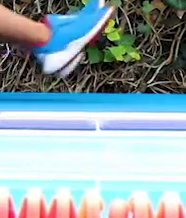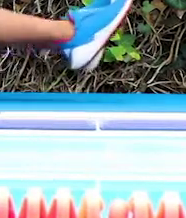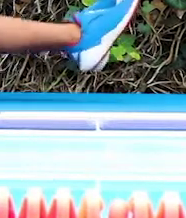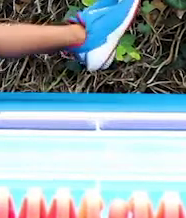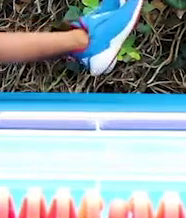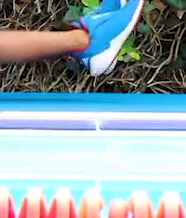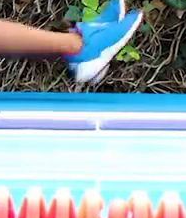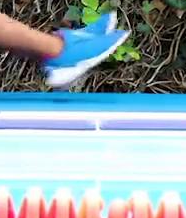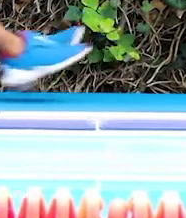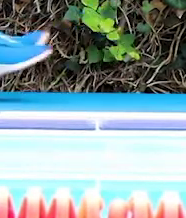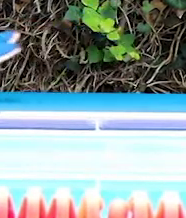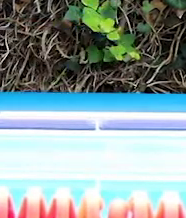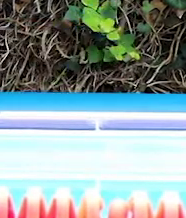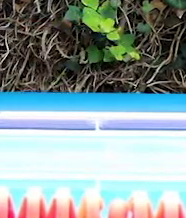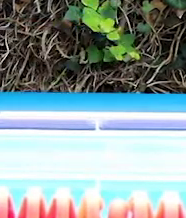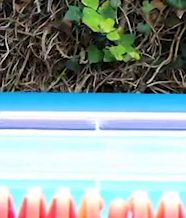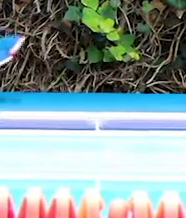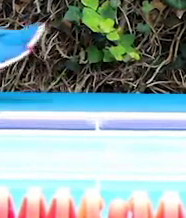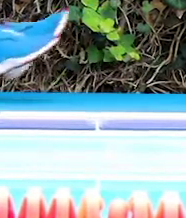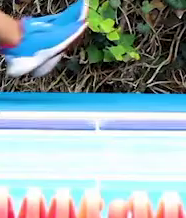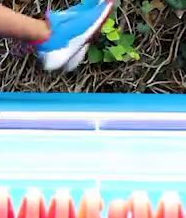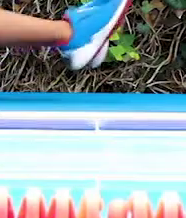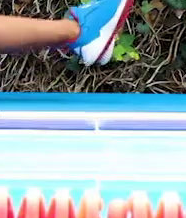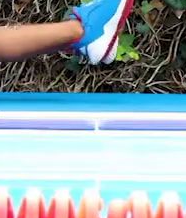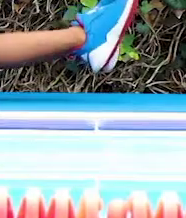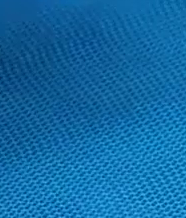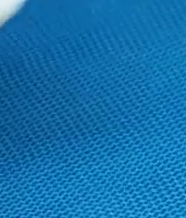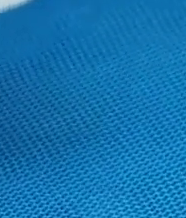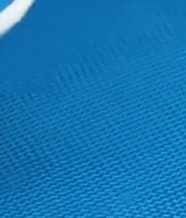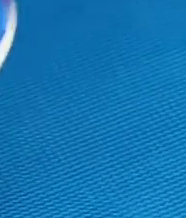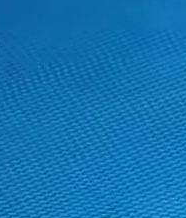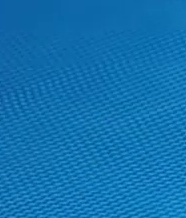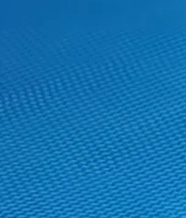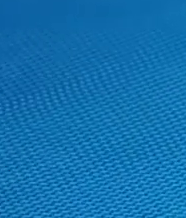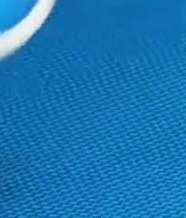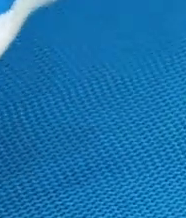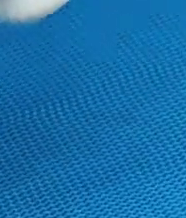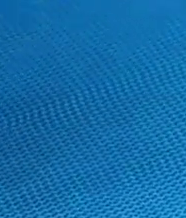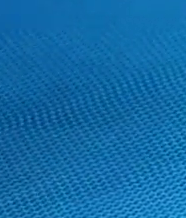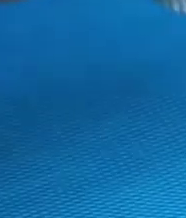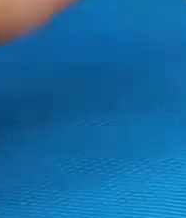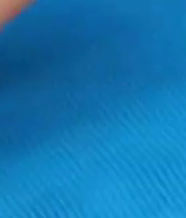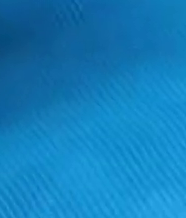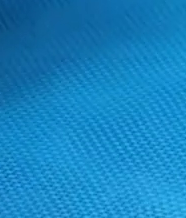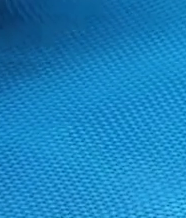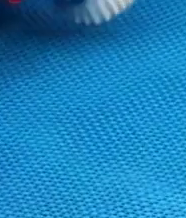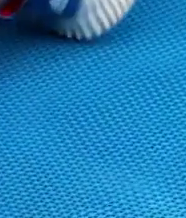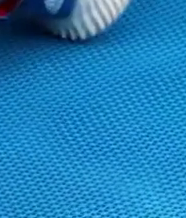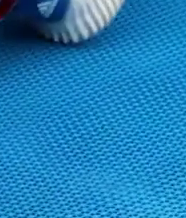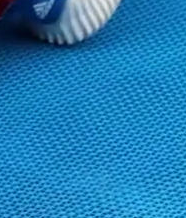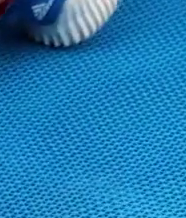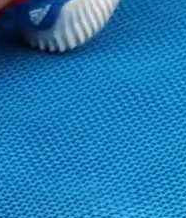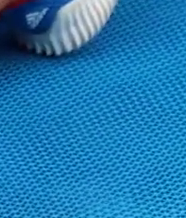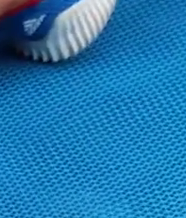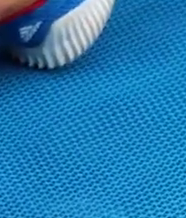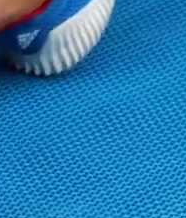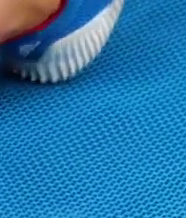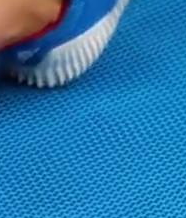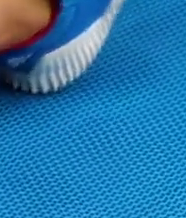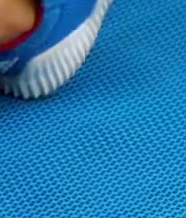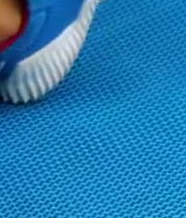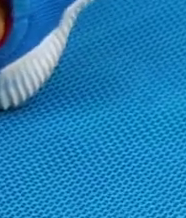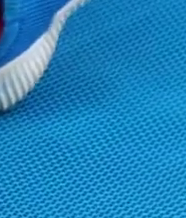Dos. Flexiona. Estira bien sin que peguen los talones en el suelo. Alto.